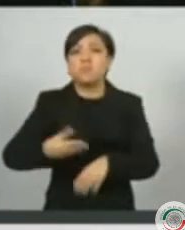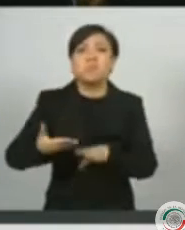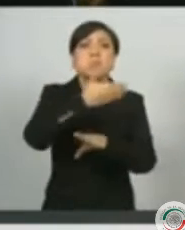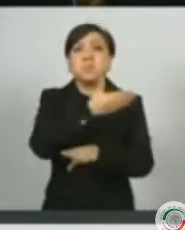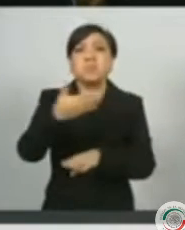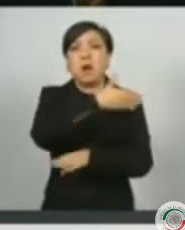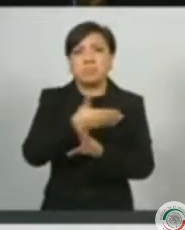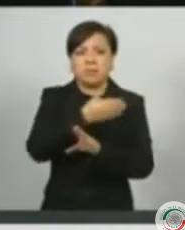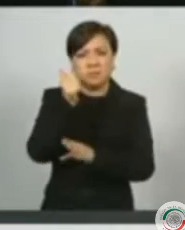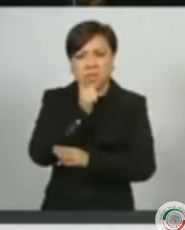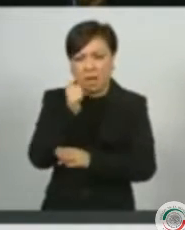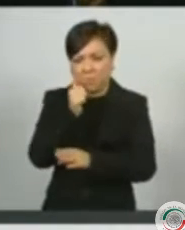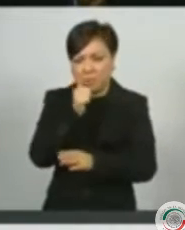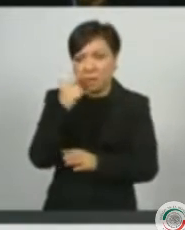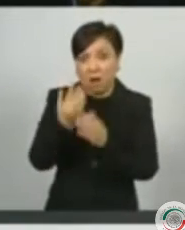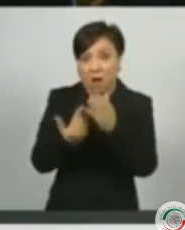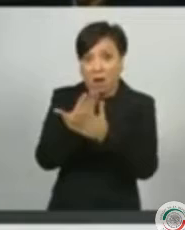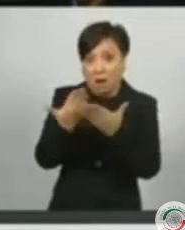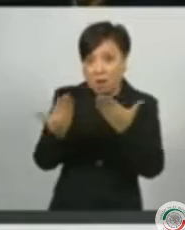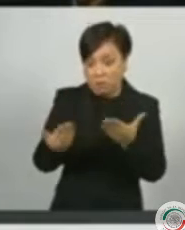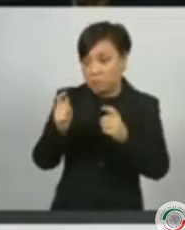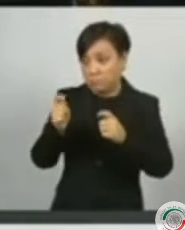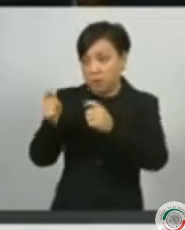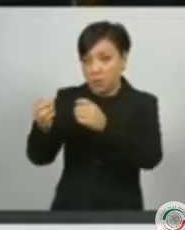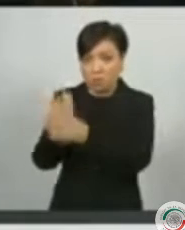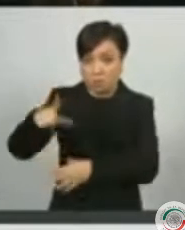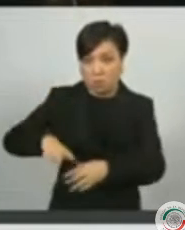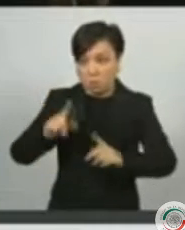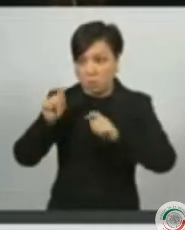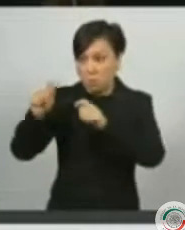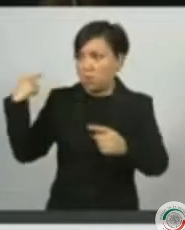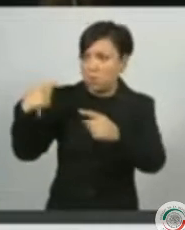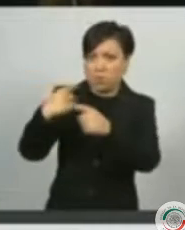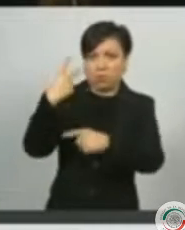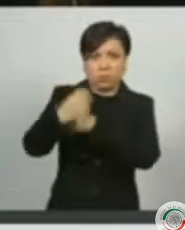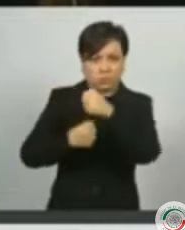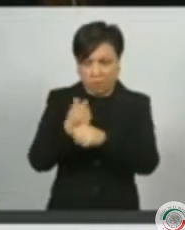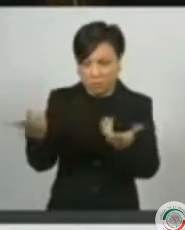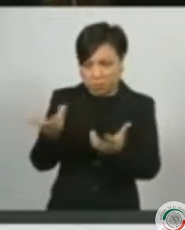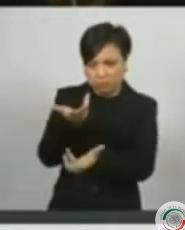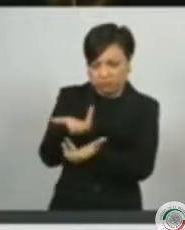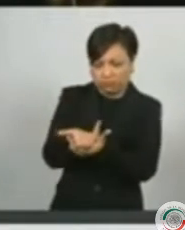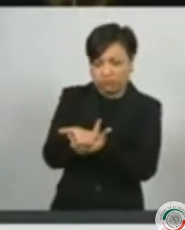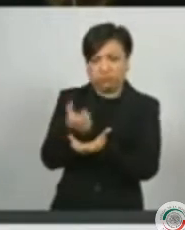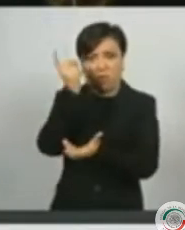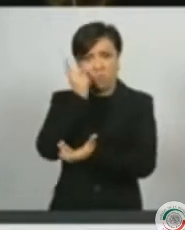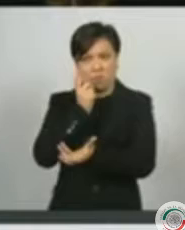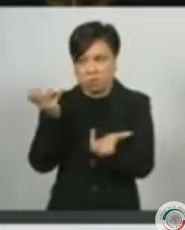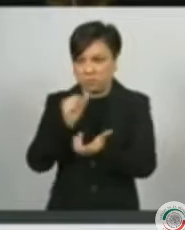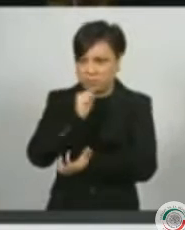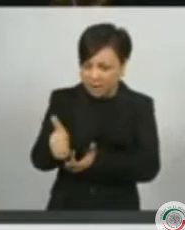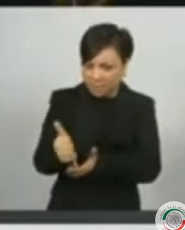cuando hace dos años que son gobierno. Hago un llamado urgente, compañeras y compañeros senadores y senadoras,